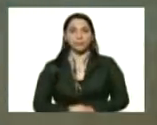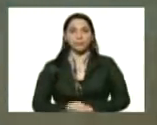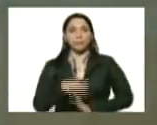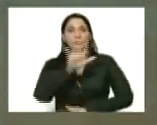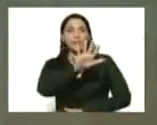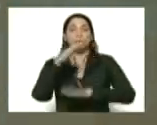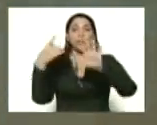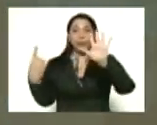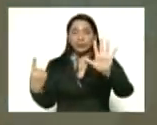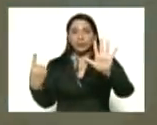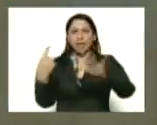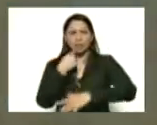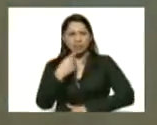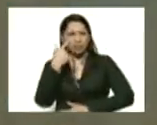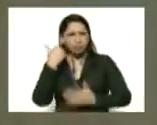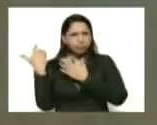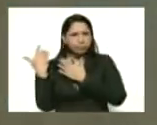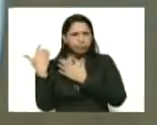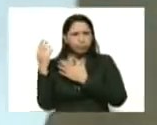dice ahí, ¿verdad?